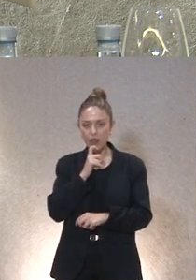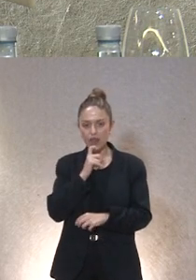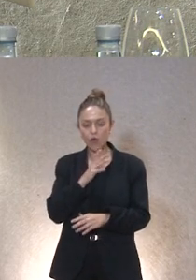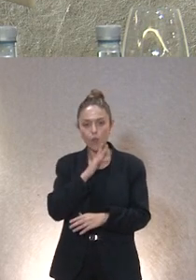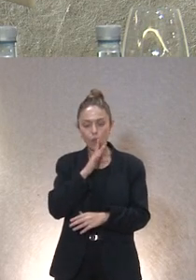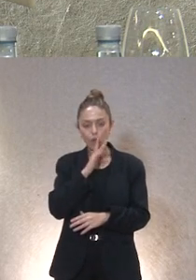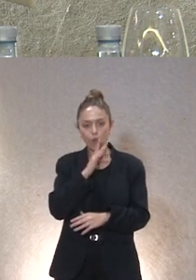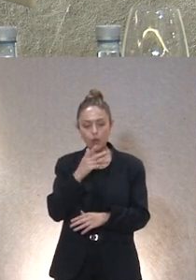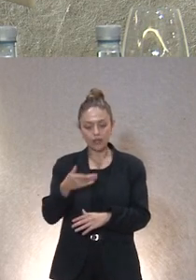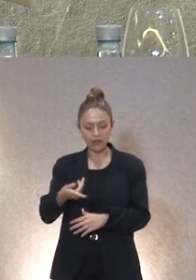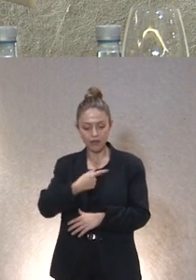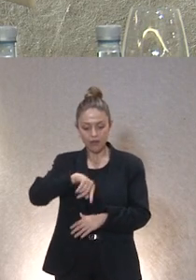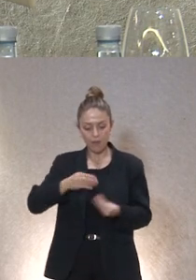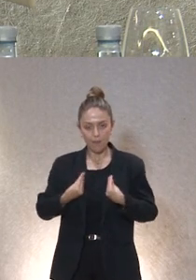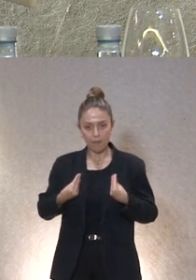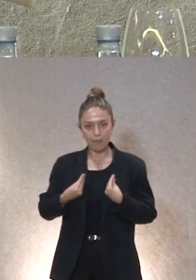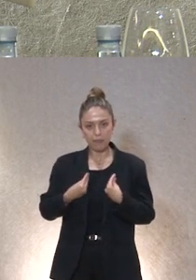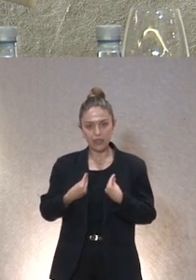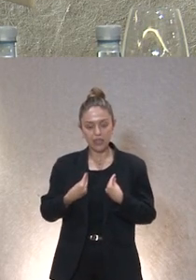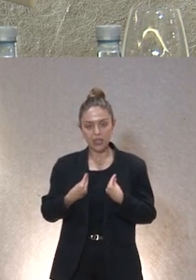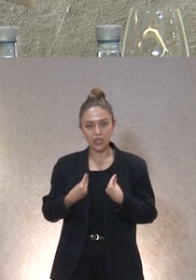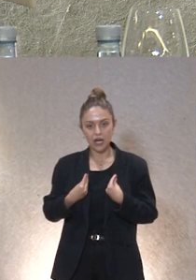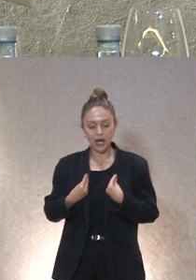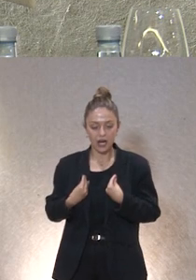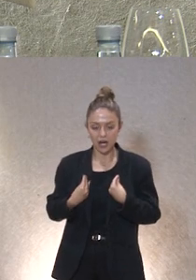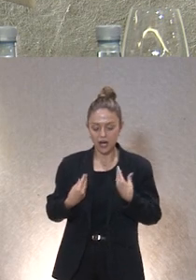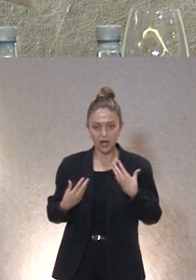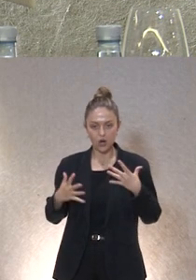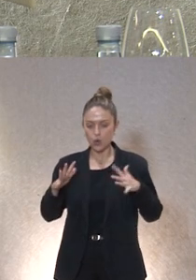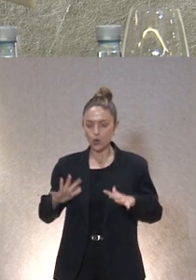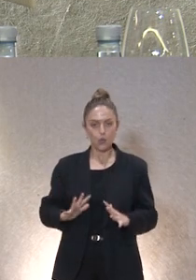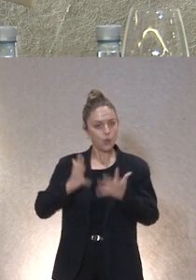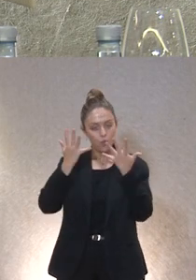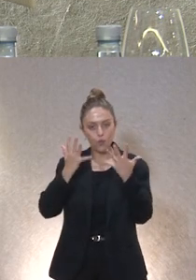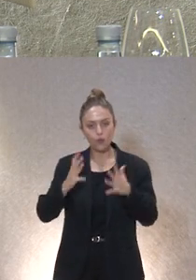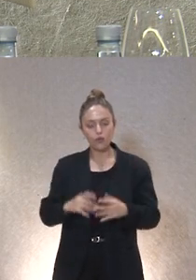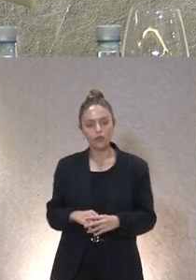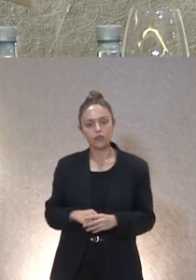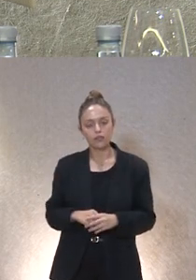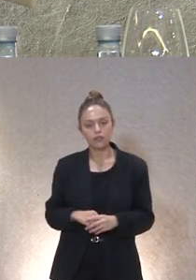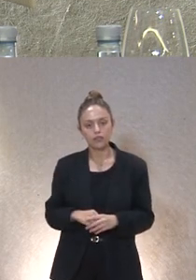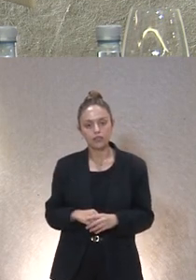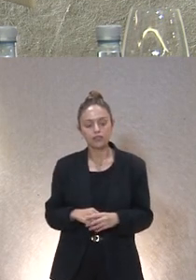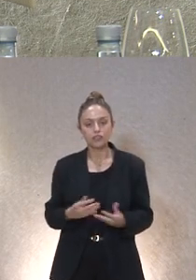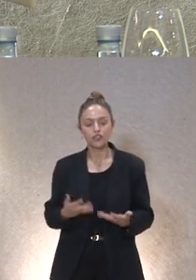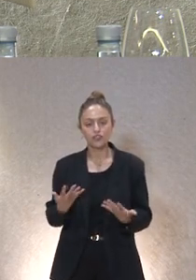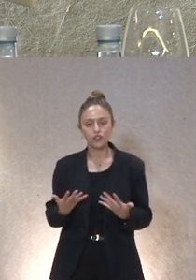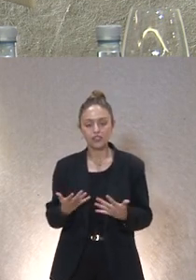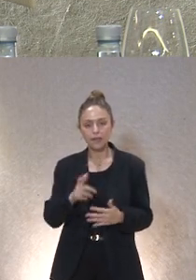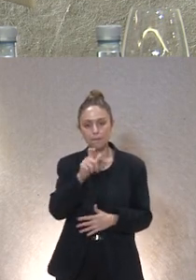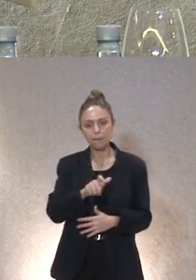irrumpido en nuestras vidas de una manera desordenada de alguna manera entonces a las personas